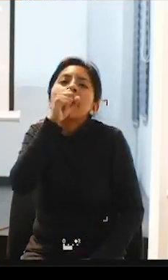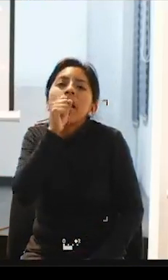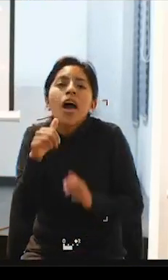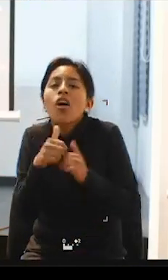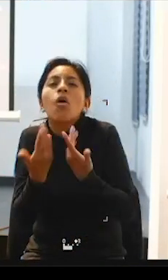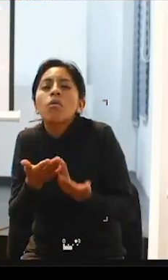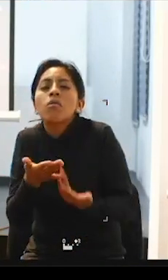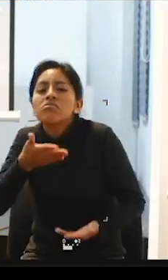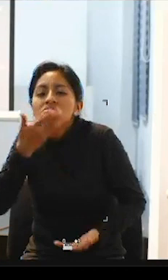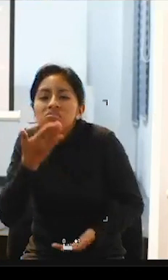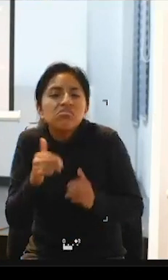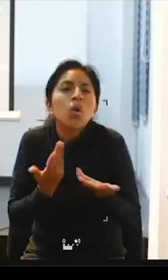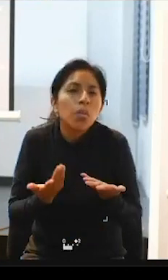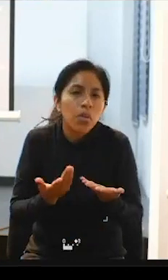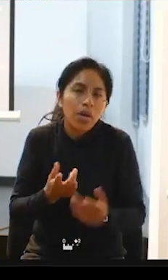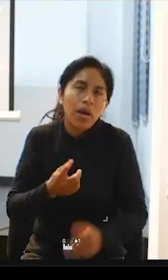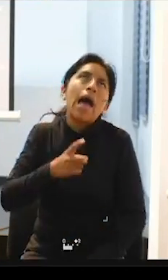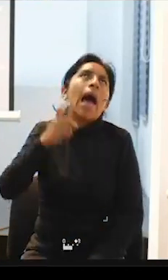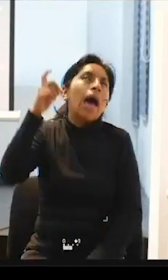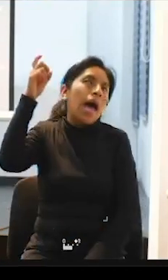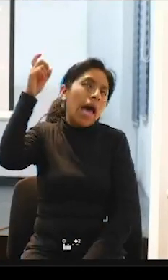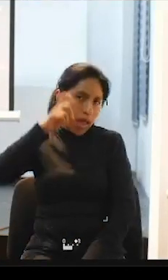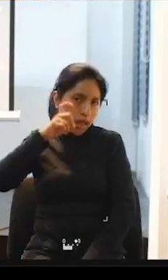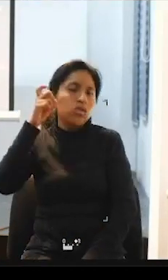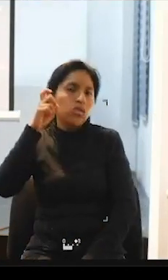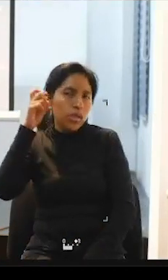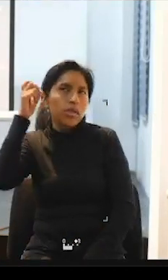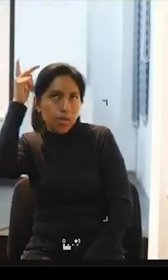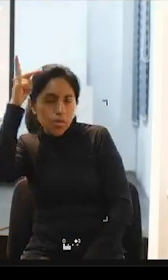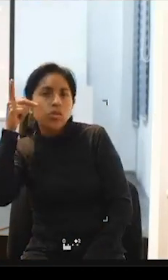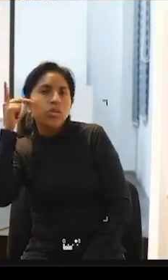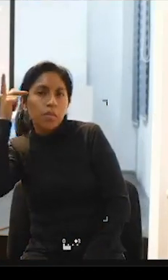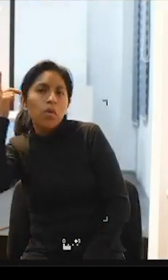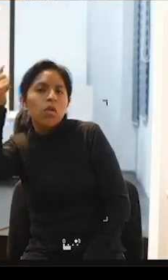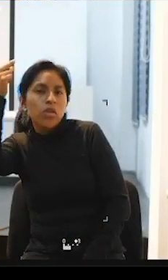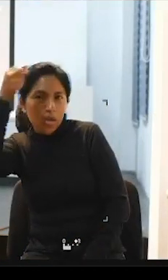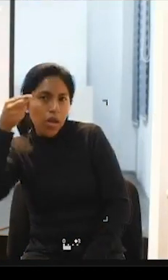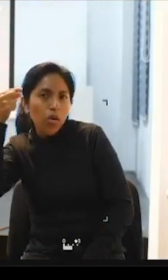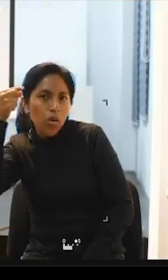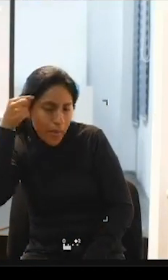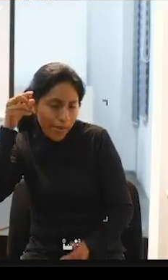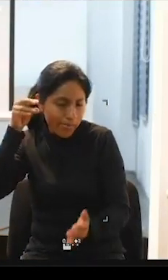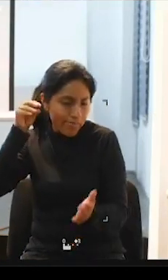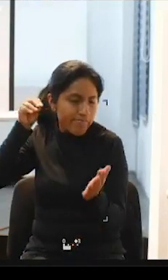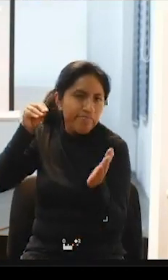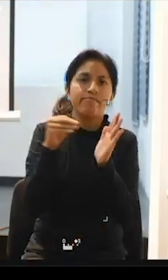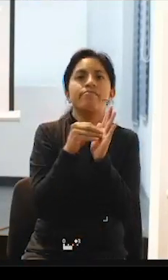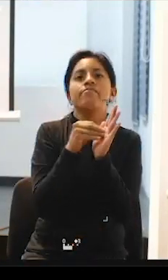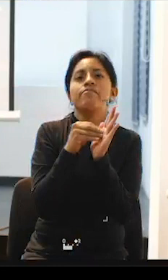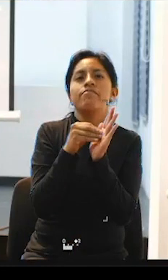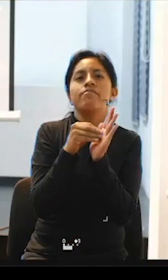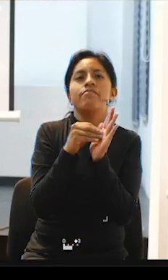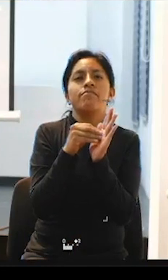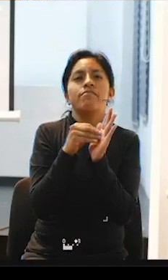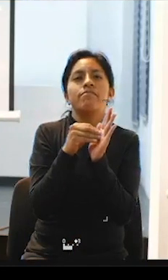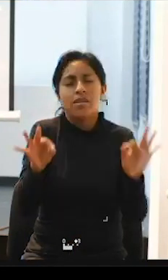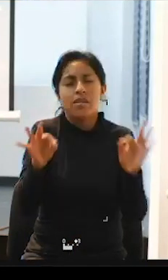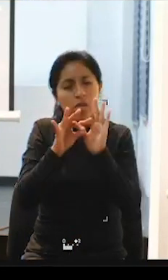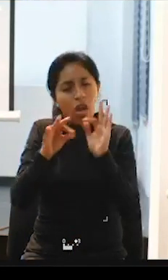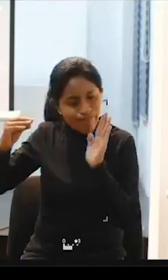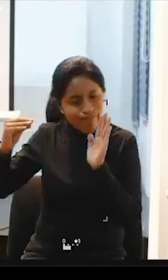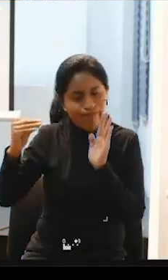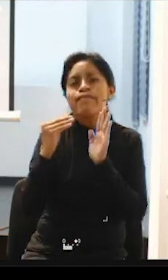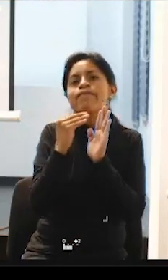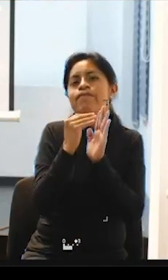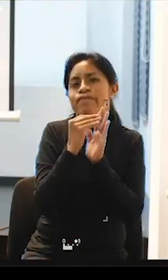los gobiernos las políticas hablen de la asistencia personal y la metan en el primer plato en el